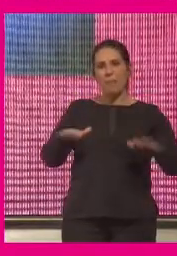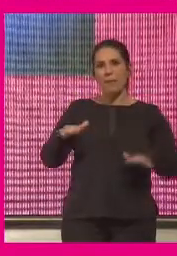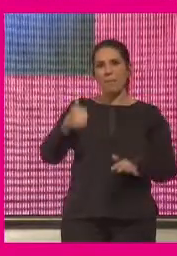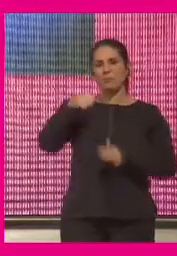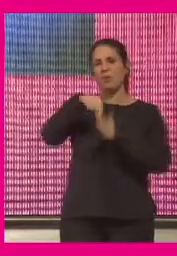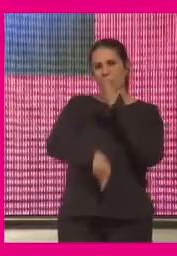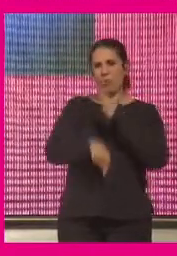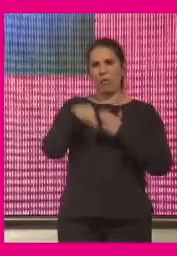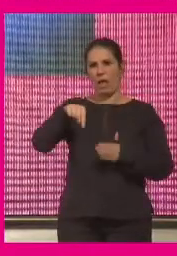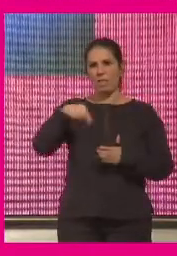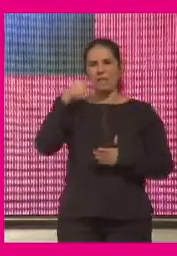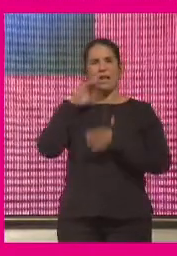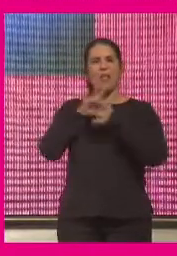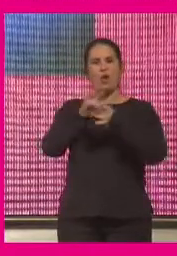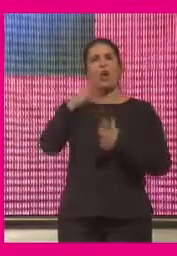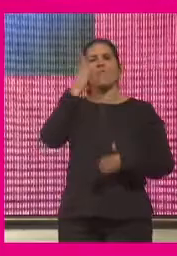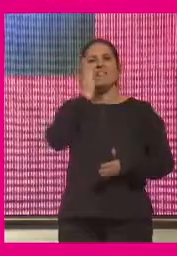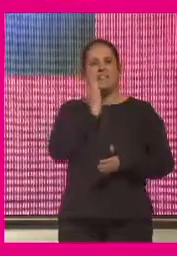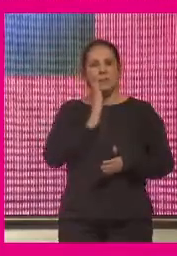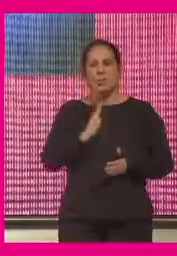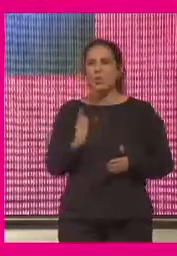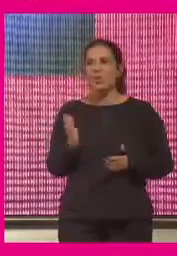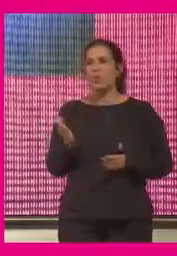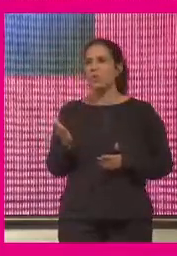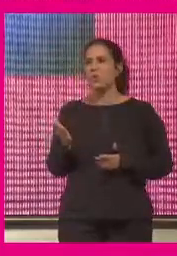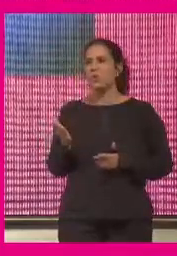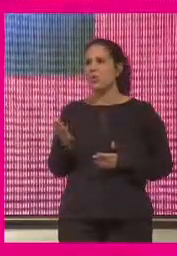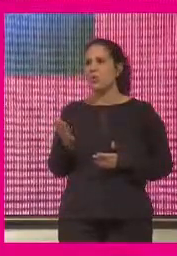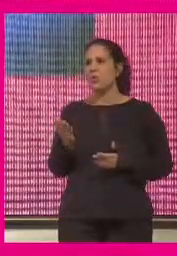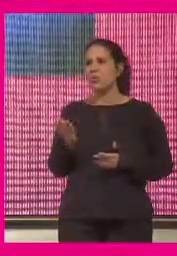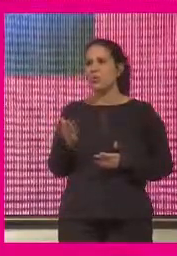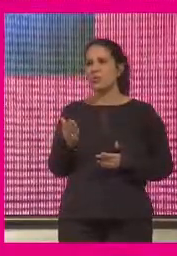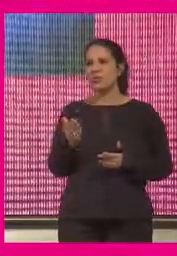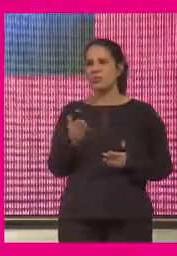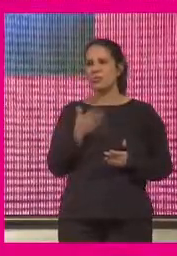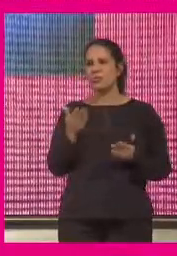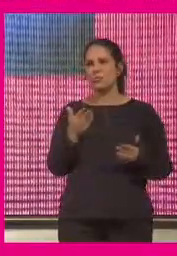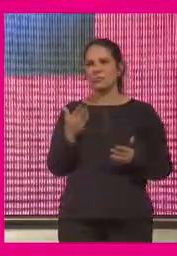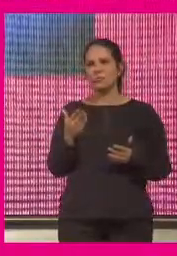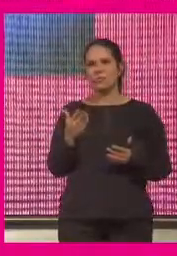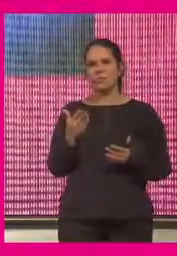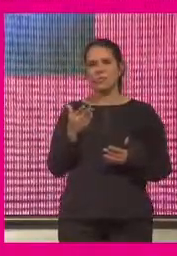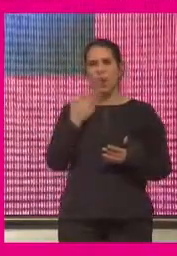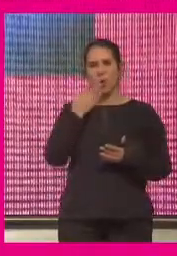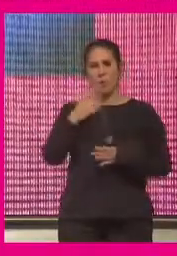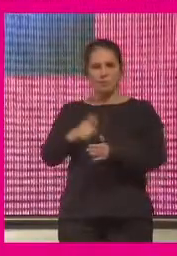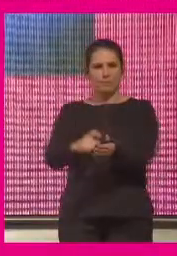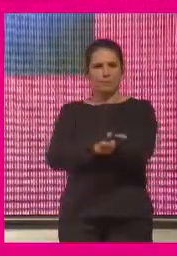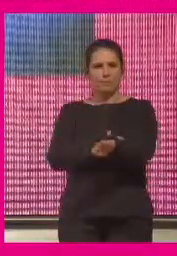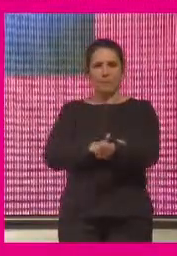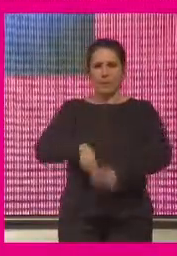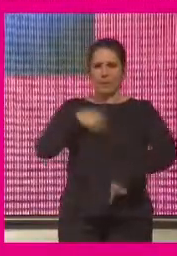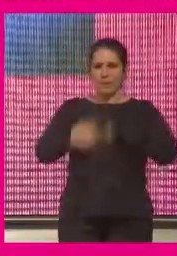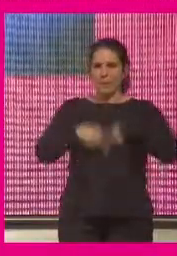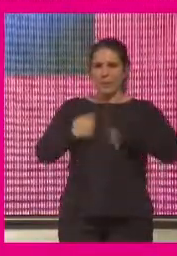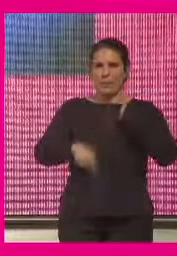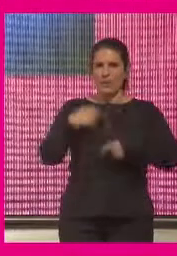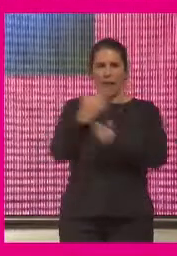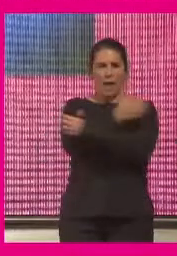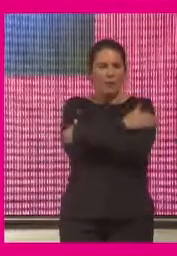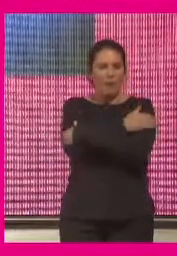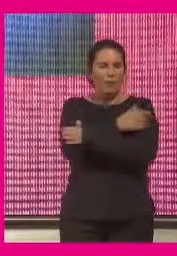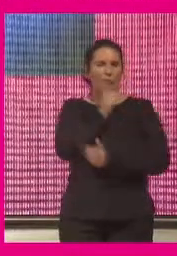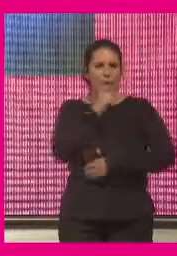más profunda que tiene que ver con el afectivo que es esa liberación de oxitocina de los abrazos sino simplemente lo funcional